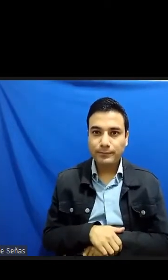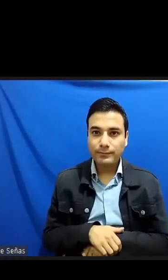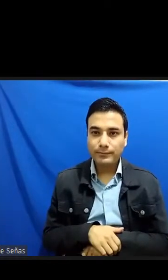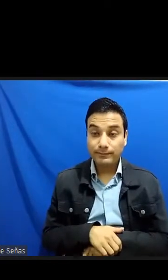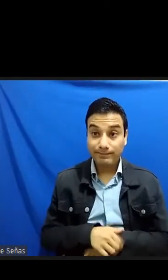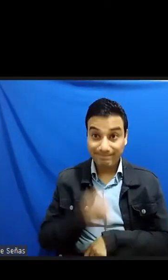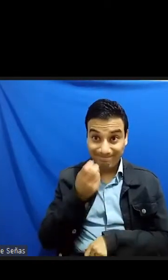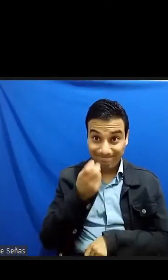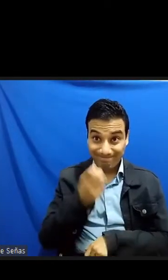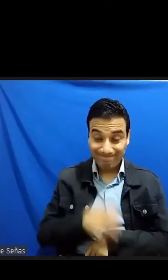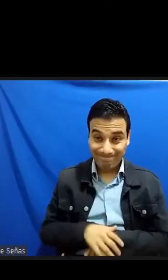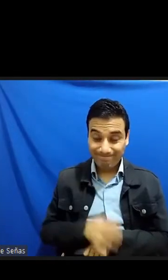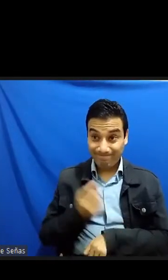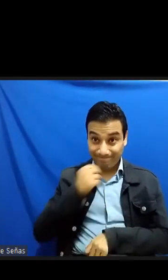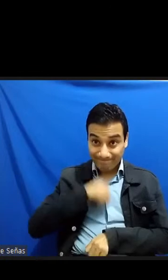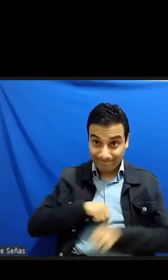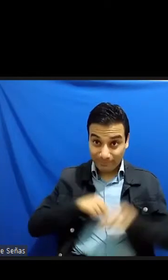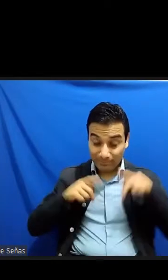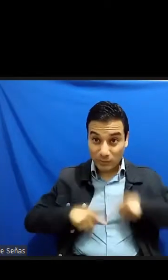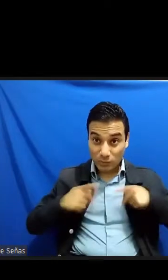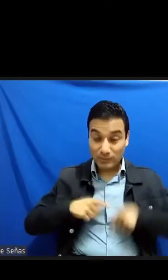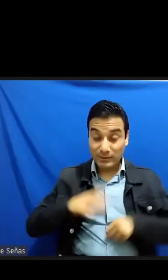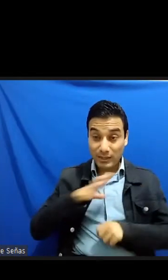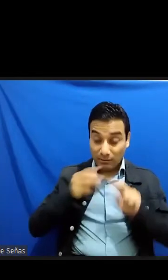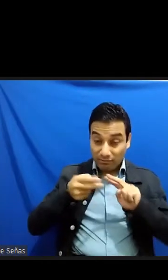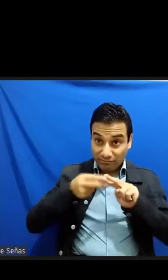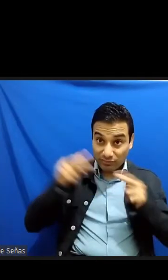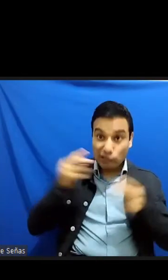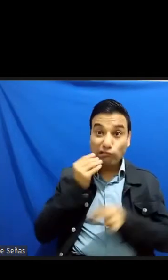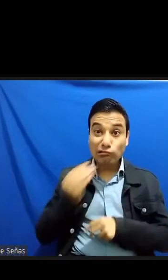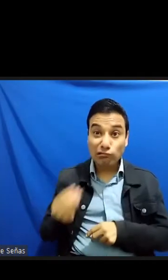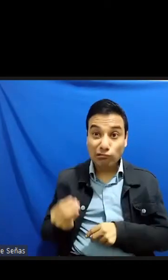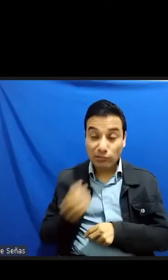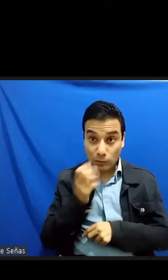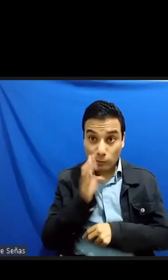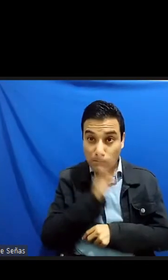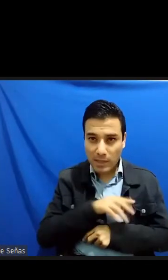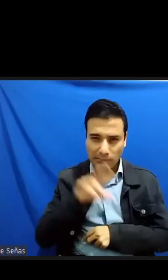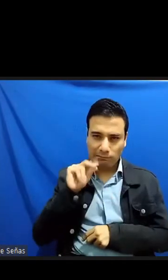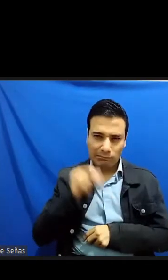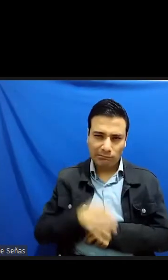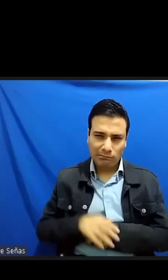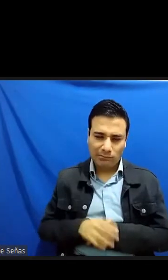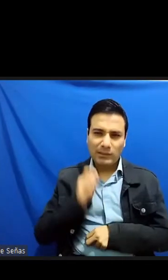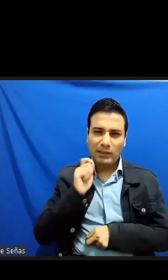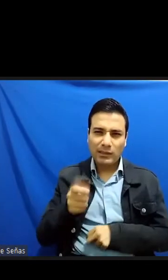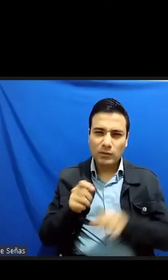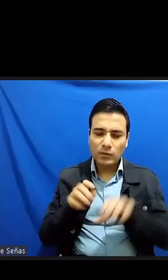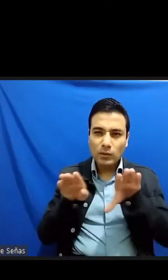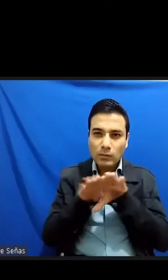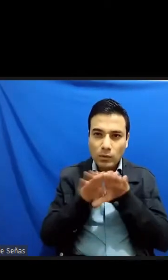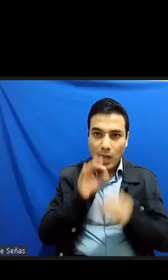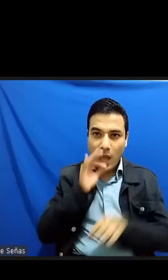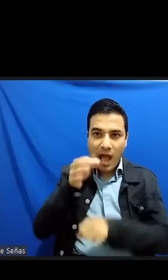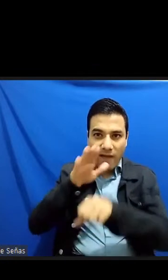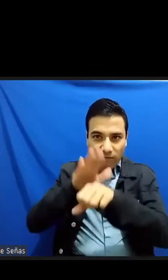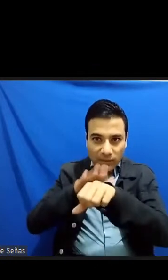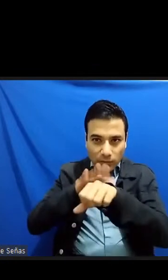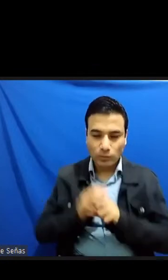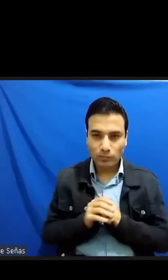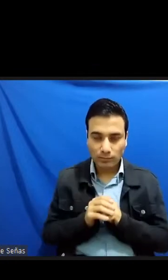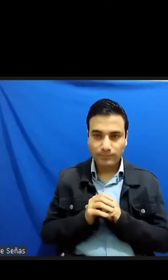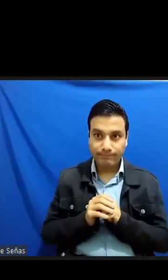que se presenta distorsionada no lo es tanto es solamente un grito de alerta frente a importantes